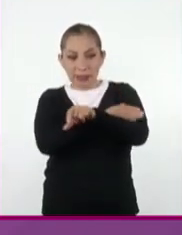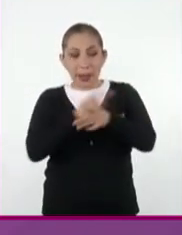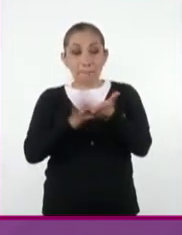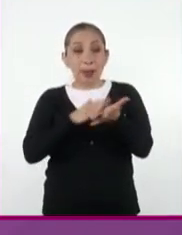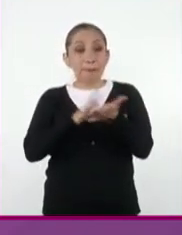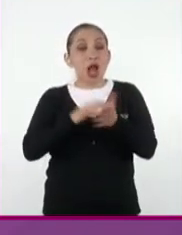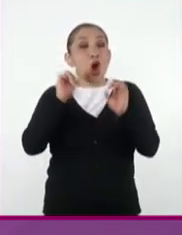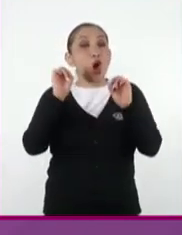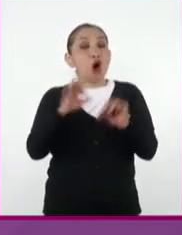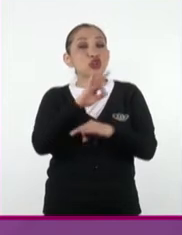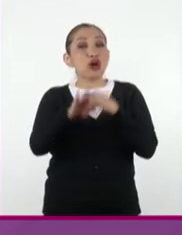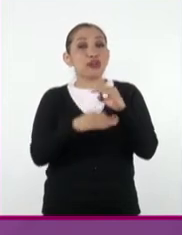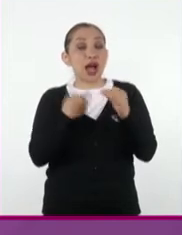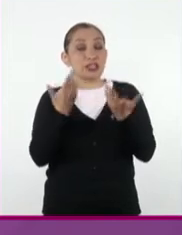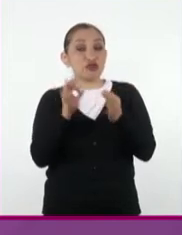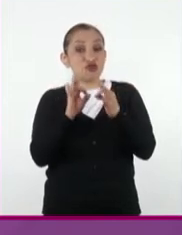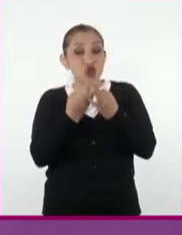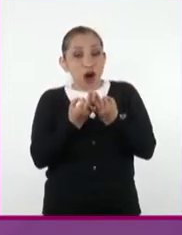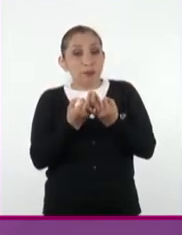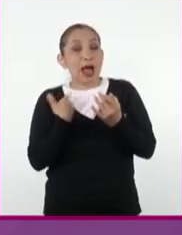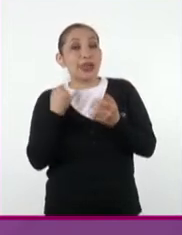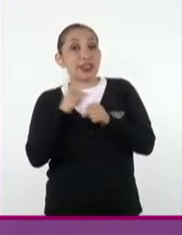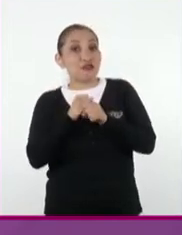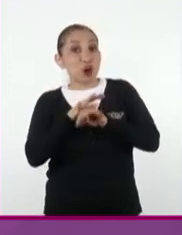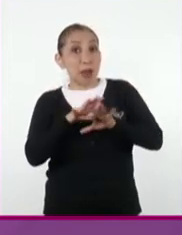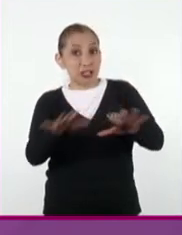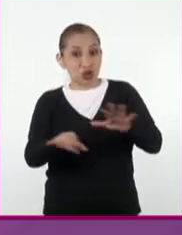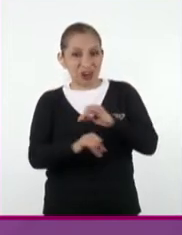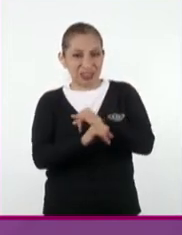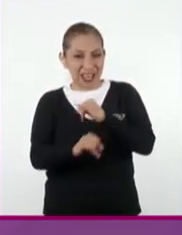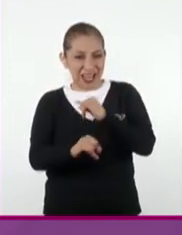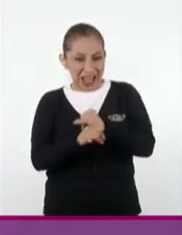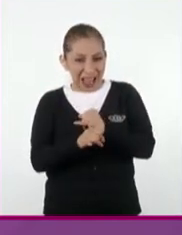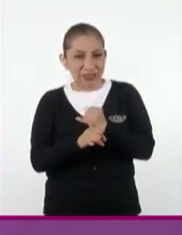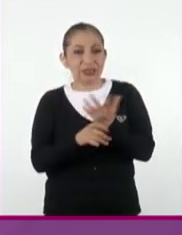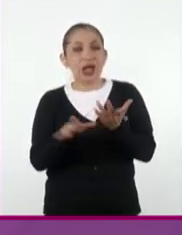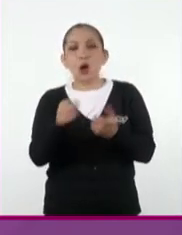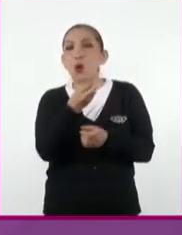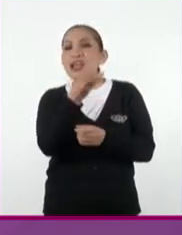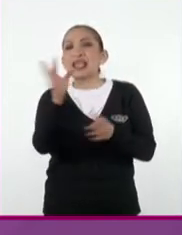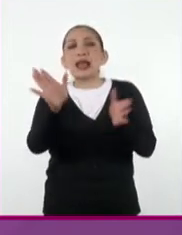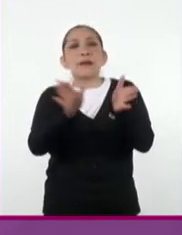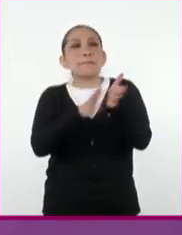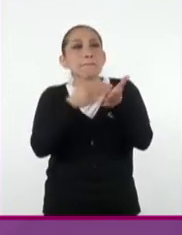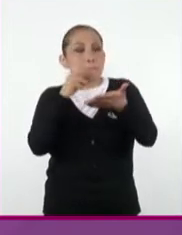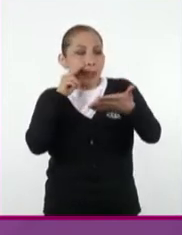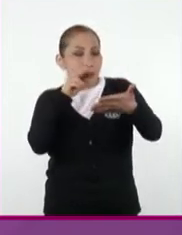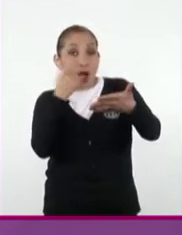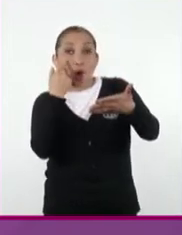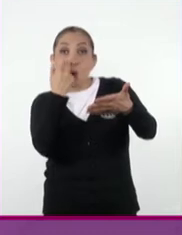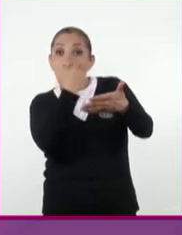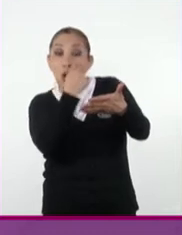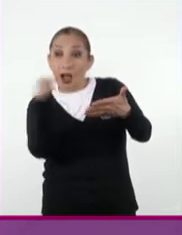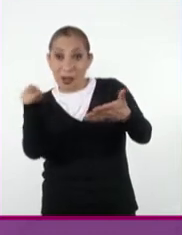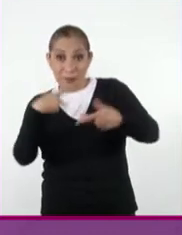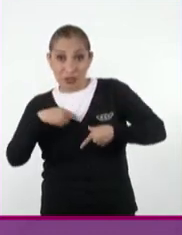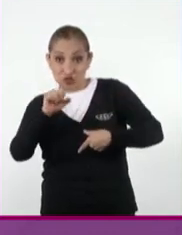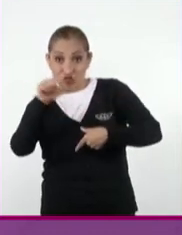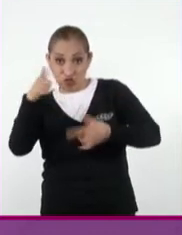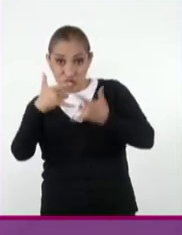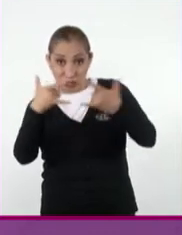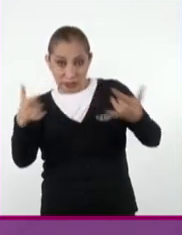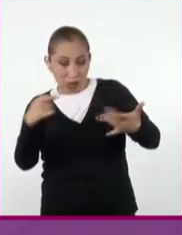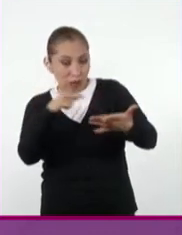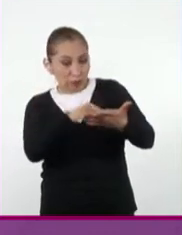e incluso en todos los modernos soportes informáticos. Son cualquier documento que a los ojos de los historiadores